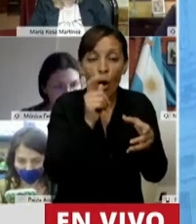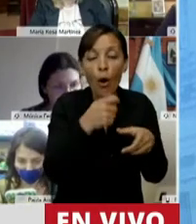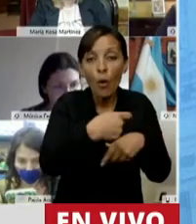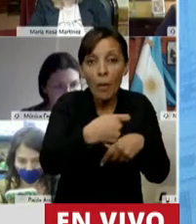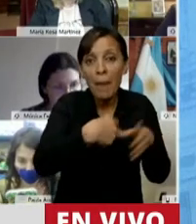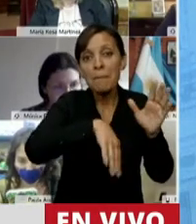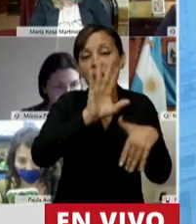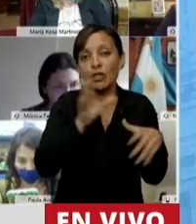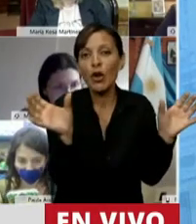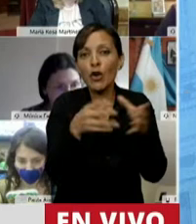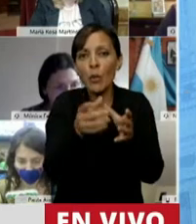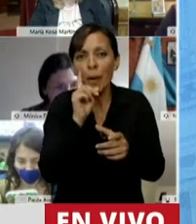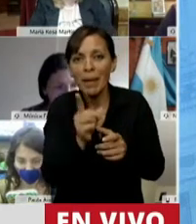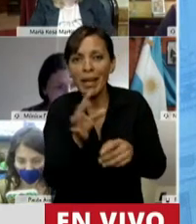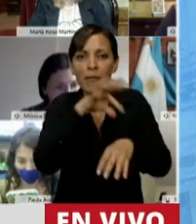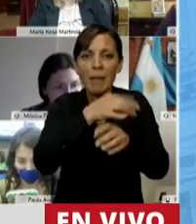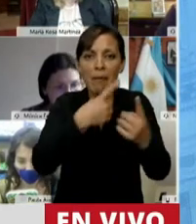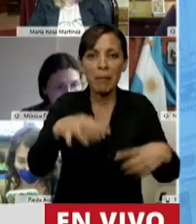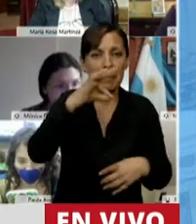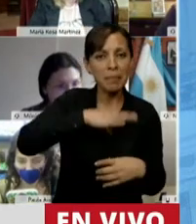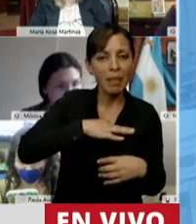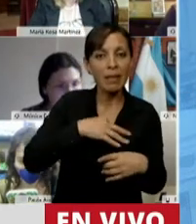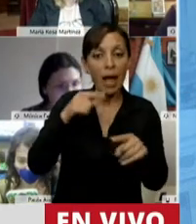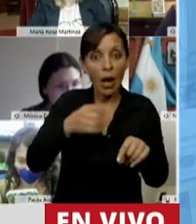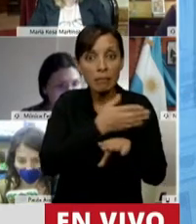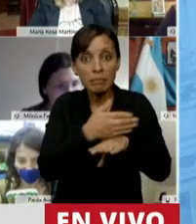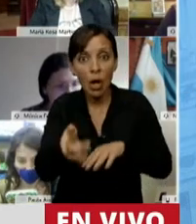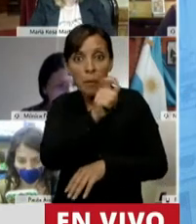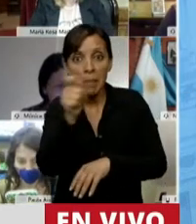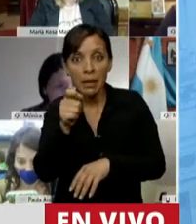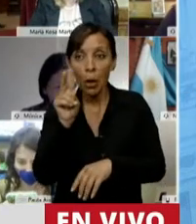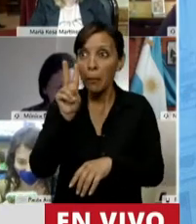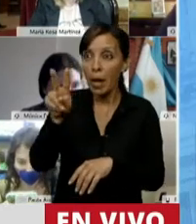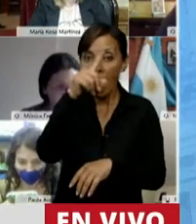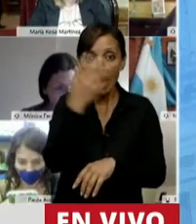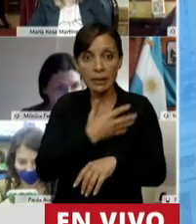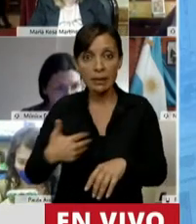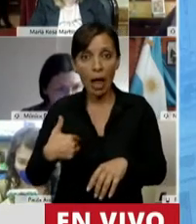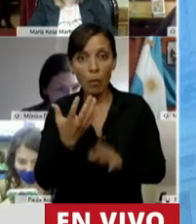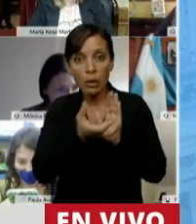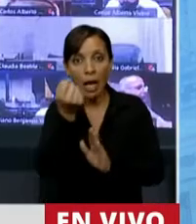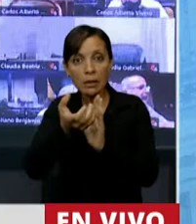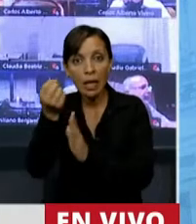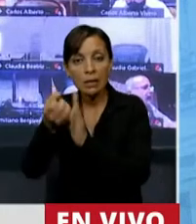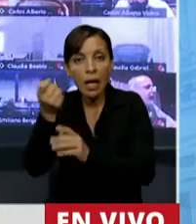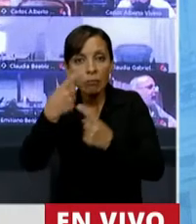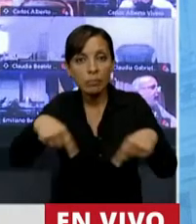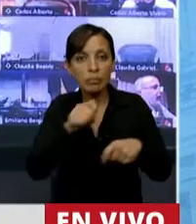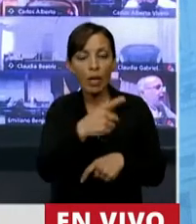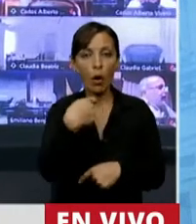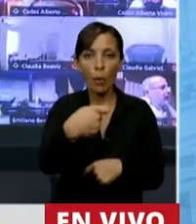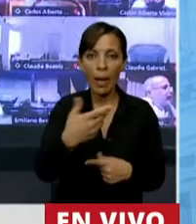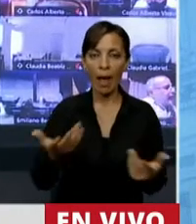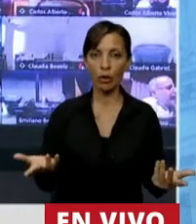de esta pandemia. Y que han visto en estos meses cómo el Estado ha decidido quedarse con parte de lo suyo. En todo caso,